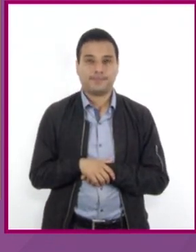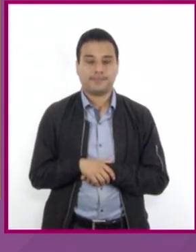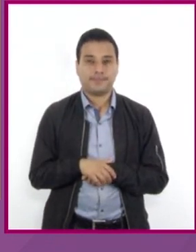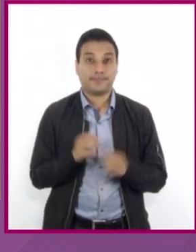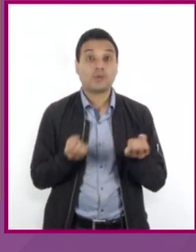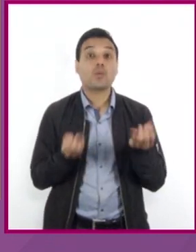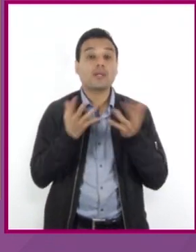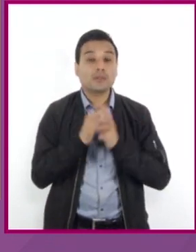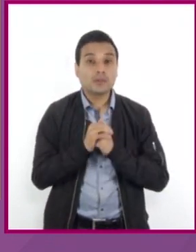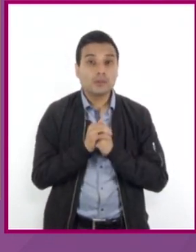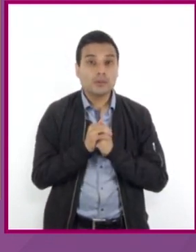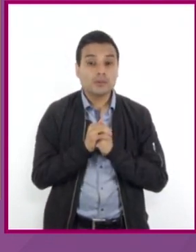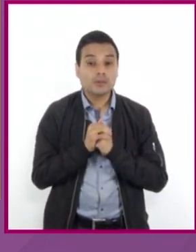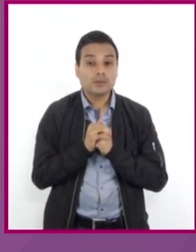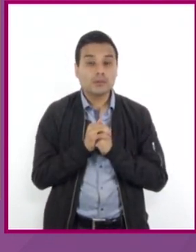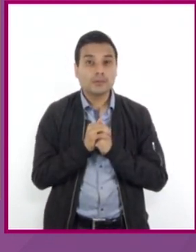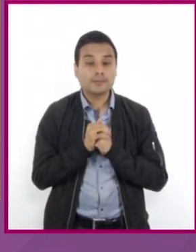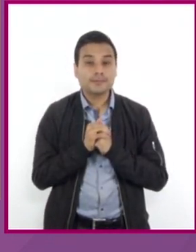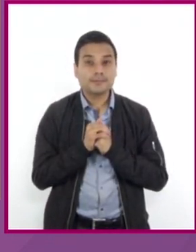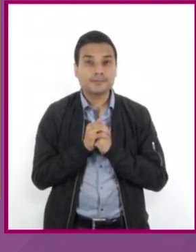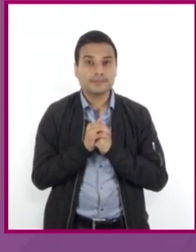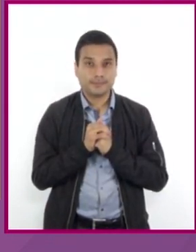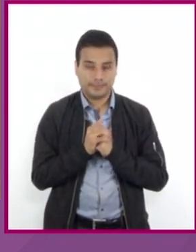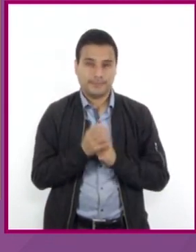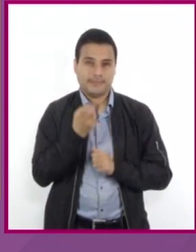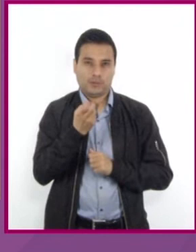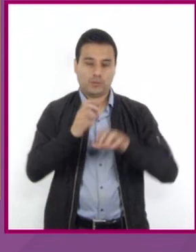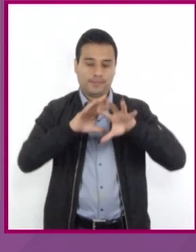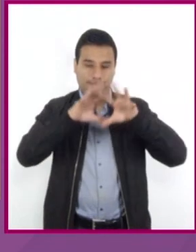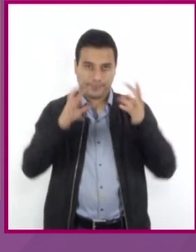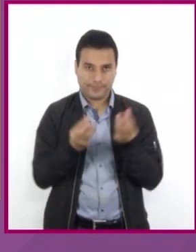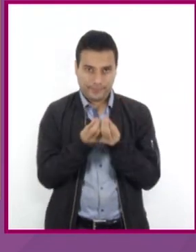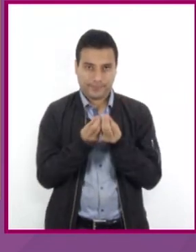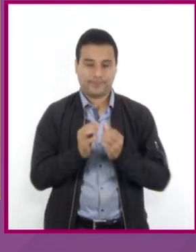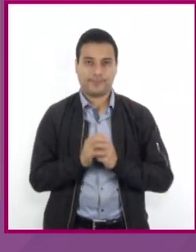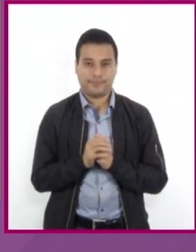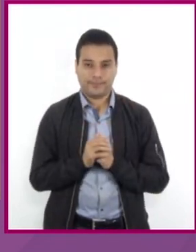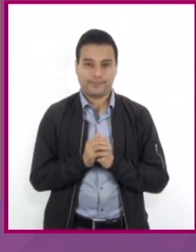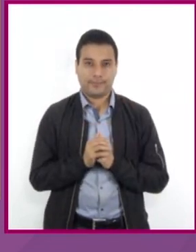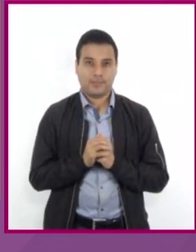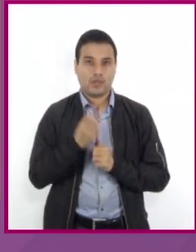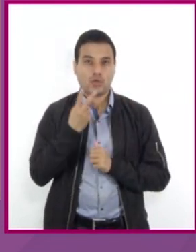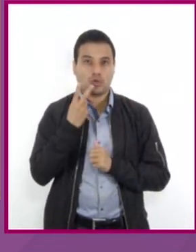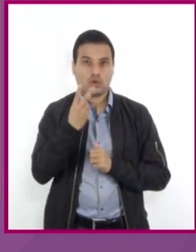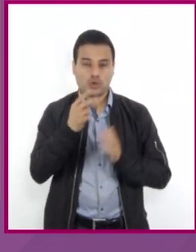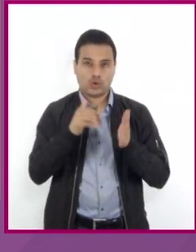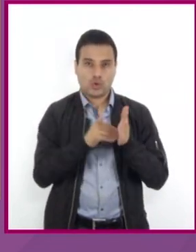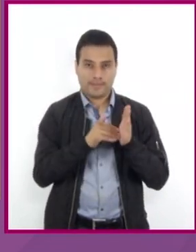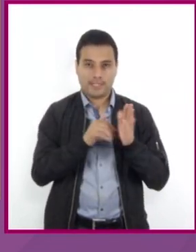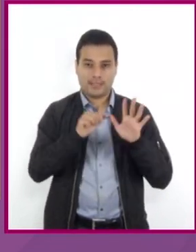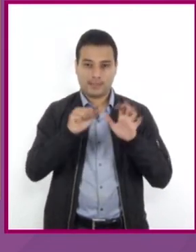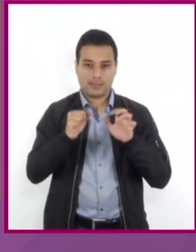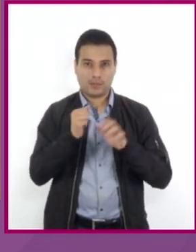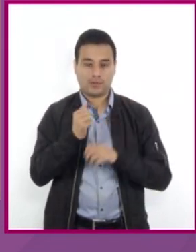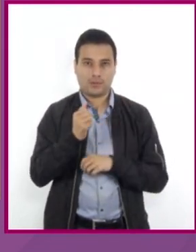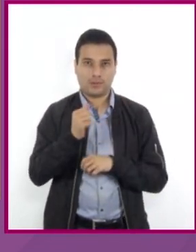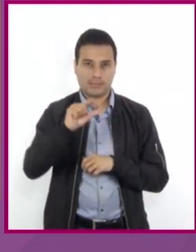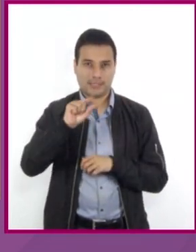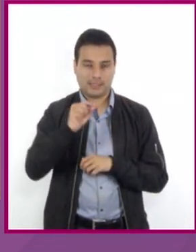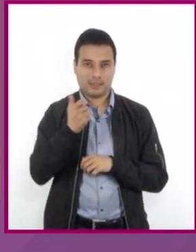obteniendo la suma de lo que gastó Luis Ángel por un total de 2150 pesos